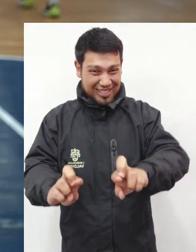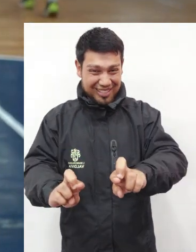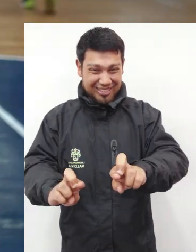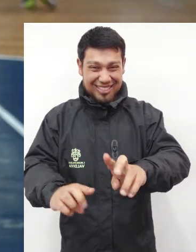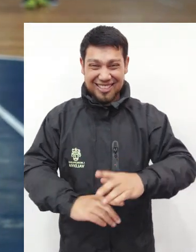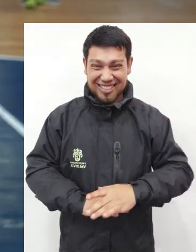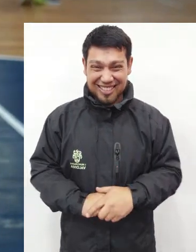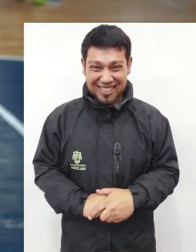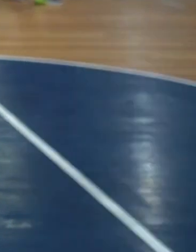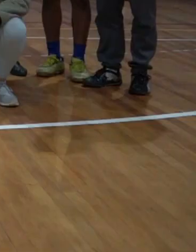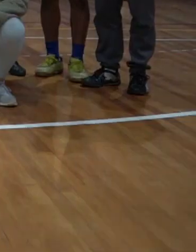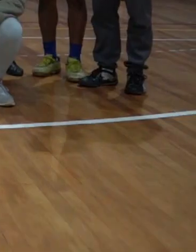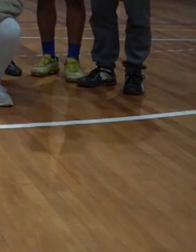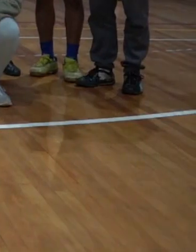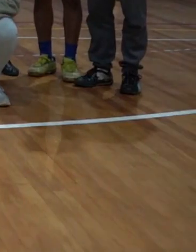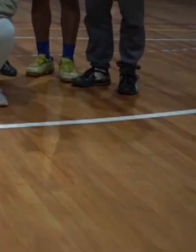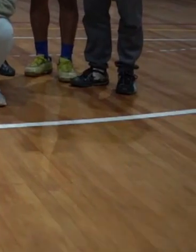y que nos evitamos algún futuro más.